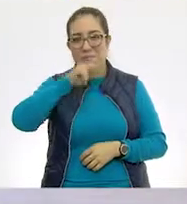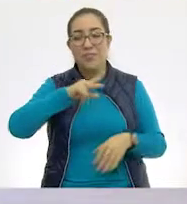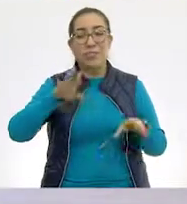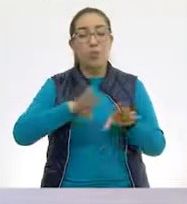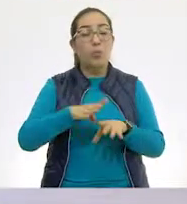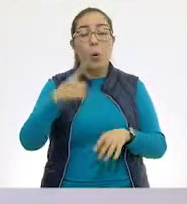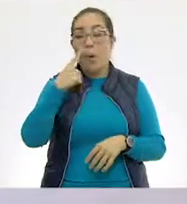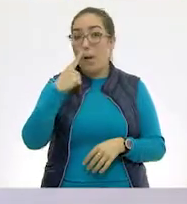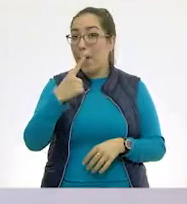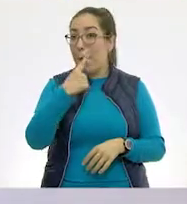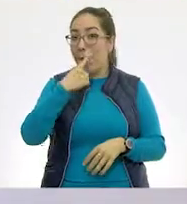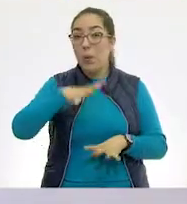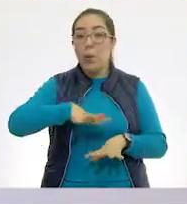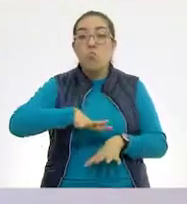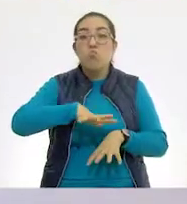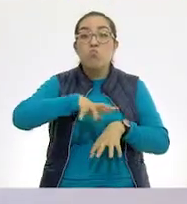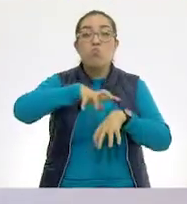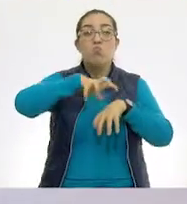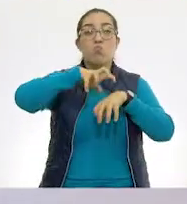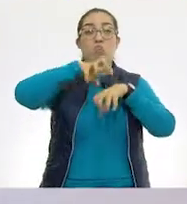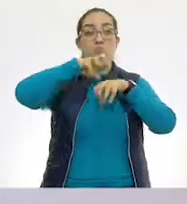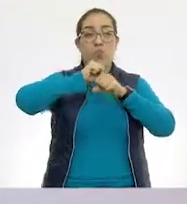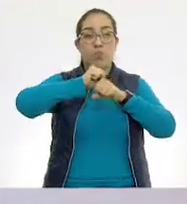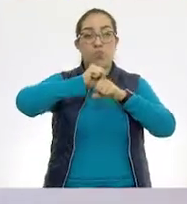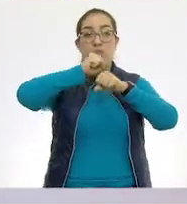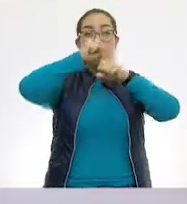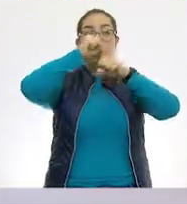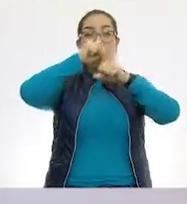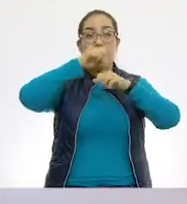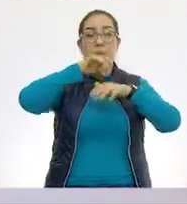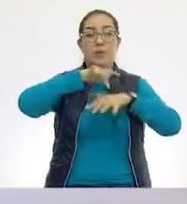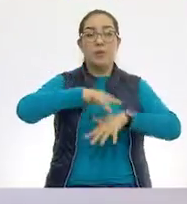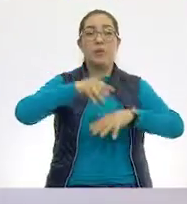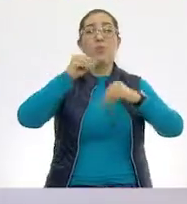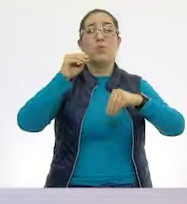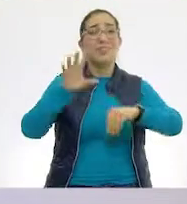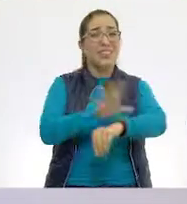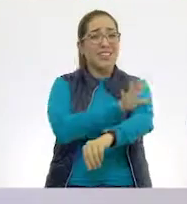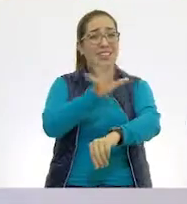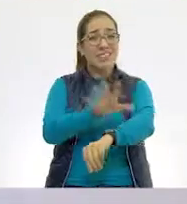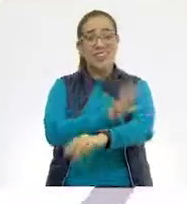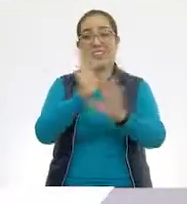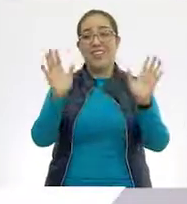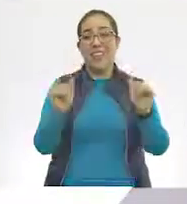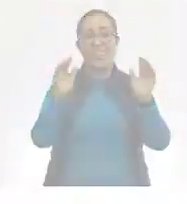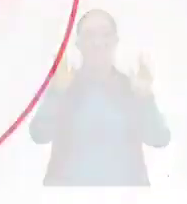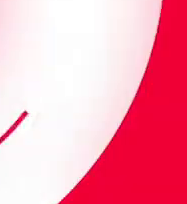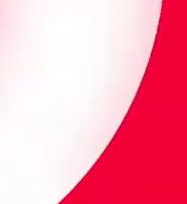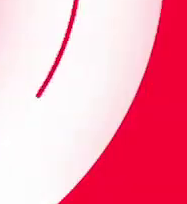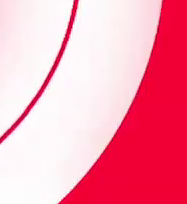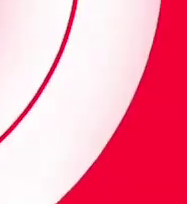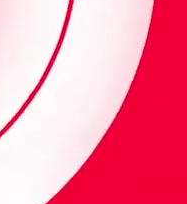porque por los pulmones generamos energía. ¡Y hacemos mucha energía! ¡Adiós! ¡Nos vemos!